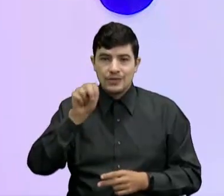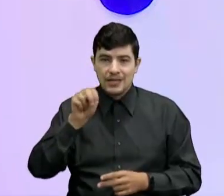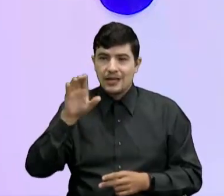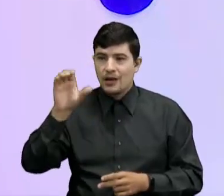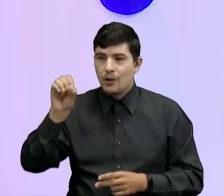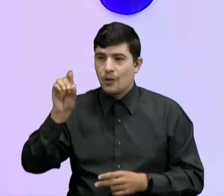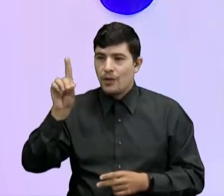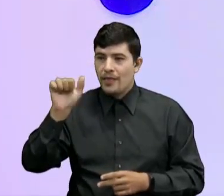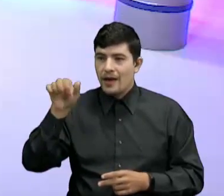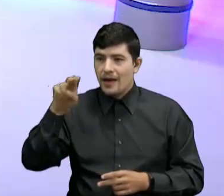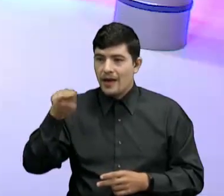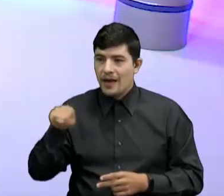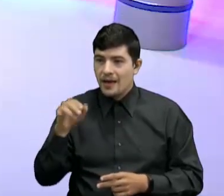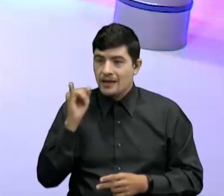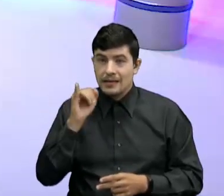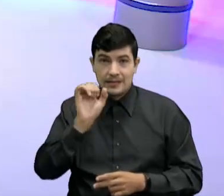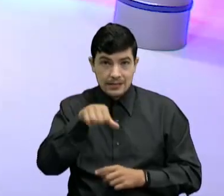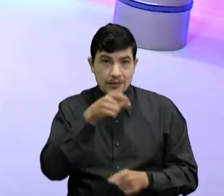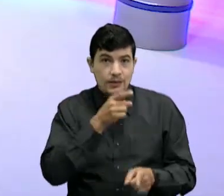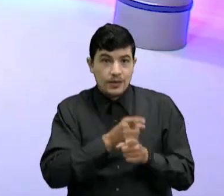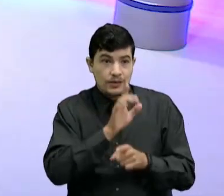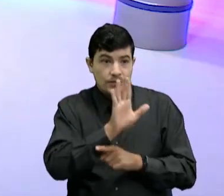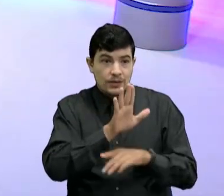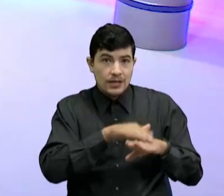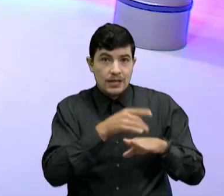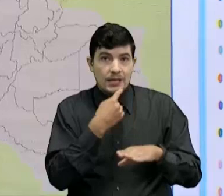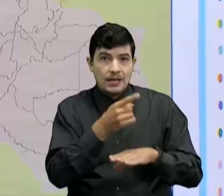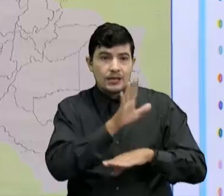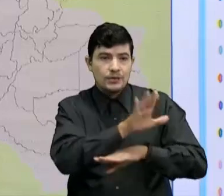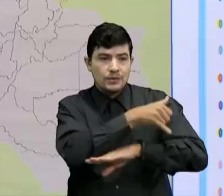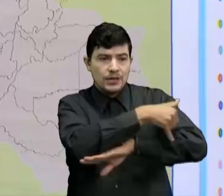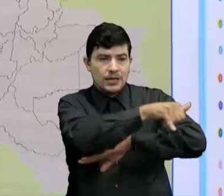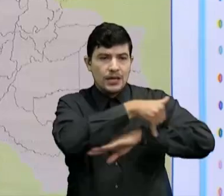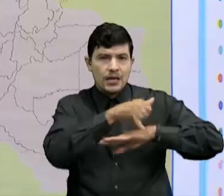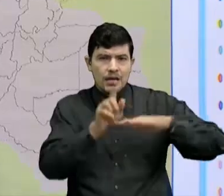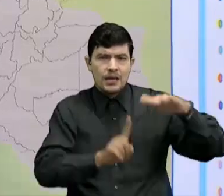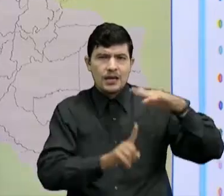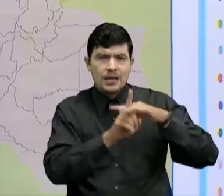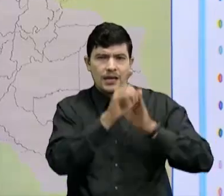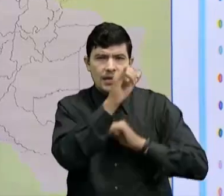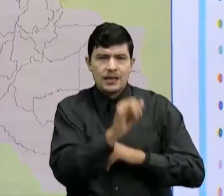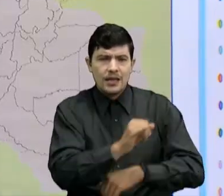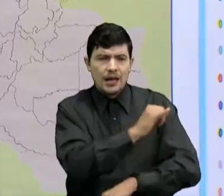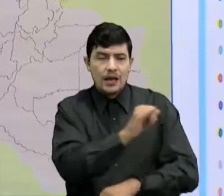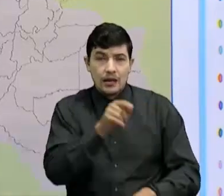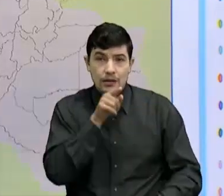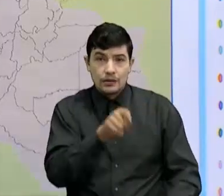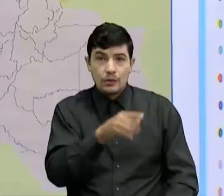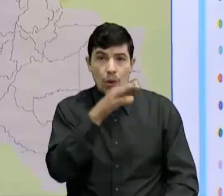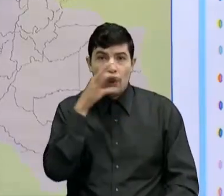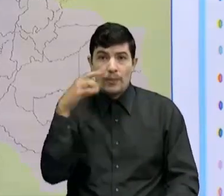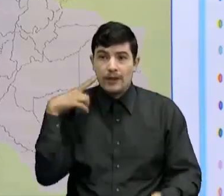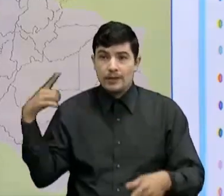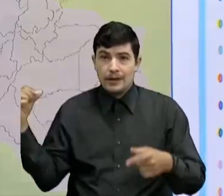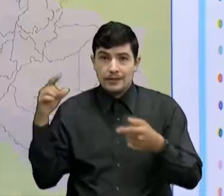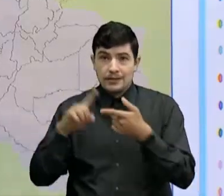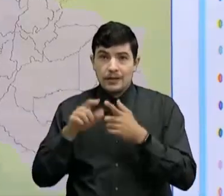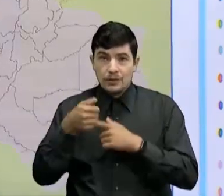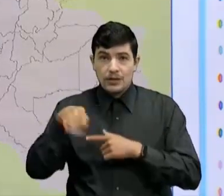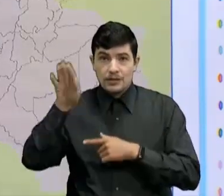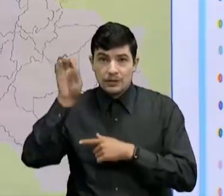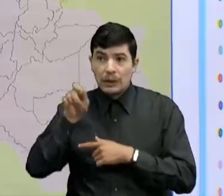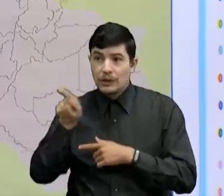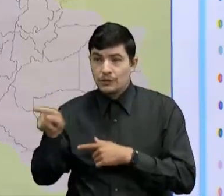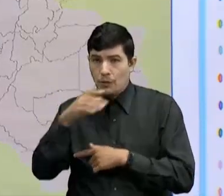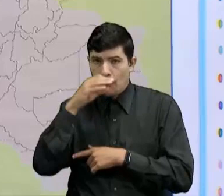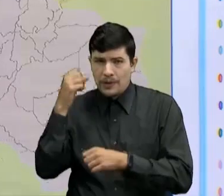Sí señora, ya que lo mencionas Agustín Codazzi era un ingeniero de origen italiano Él viene en el siglo XIX Incluso trabaja con las tropas de